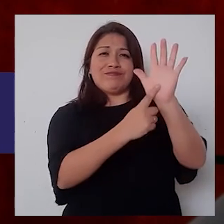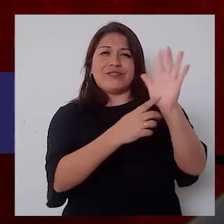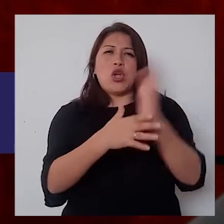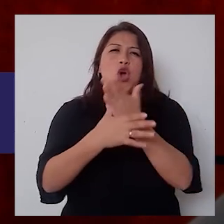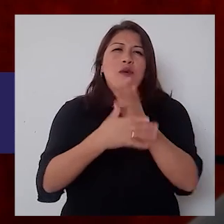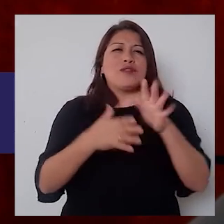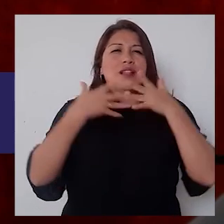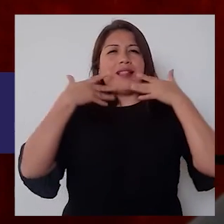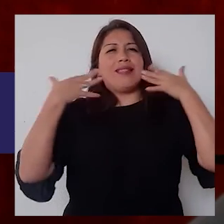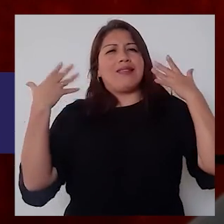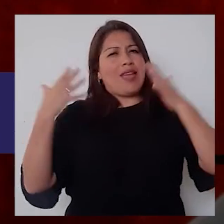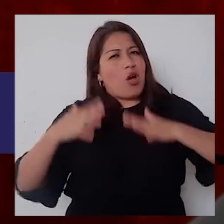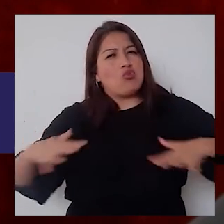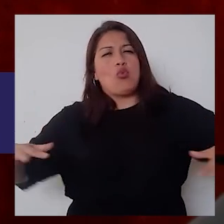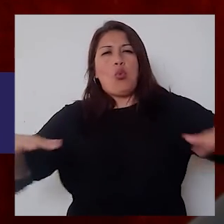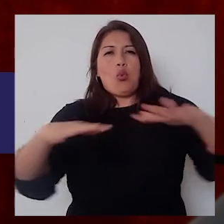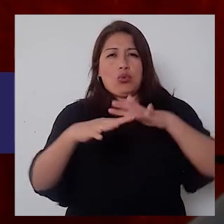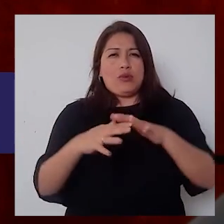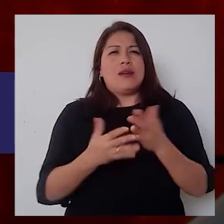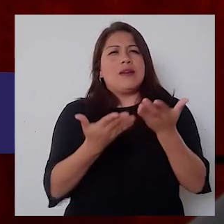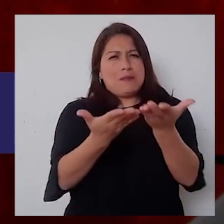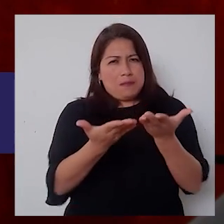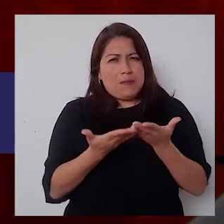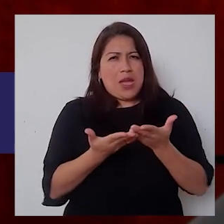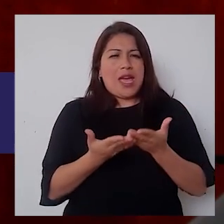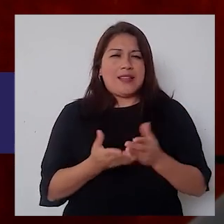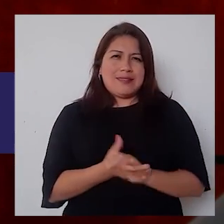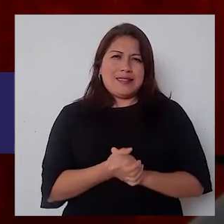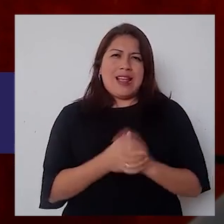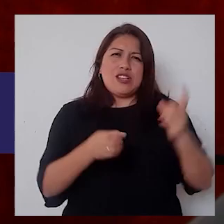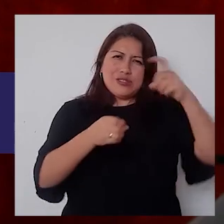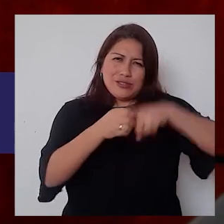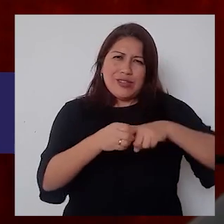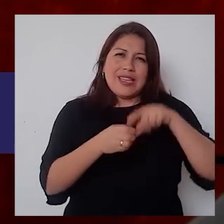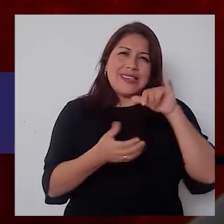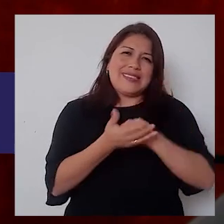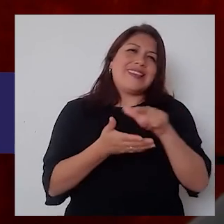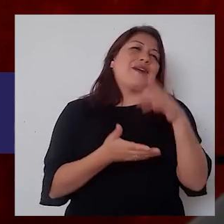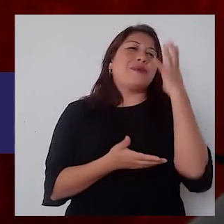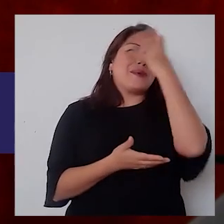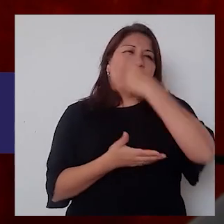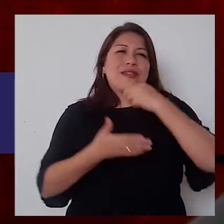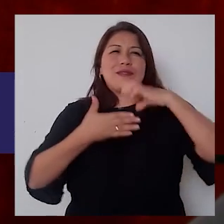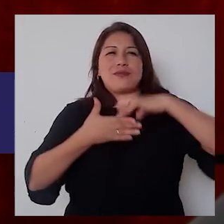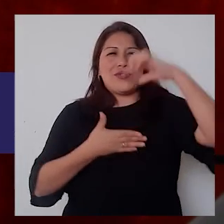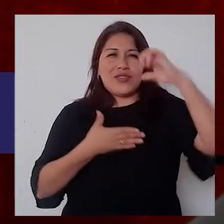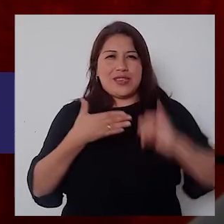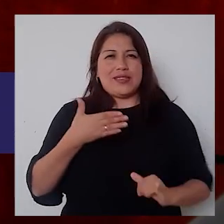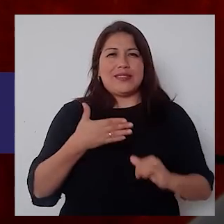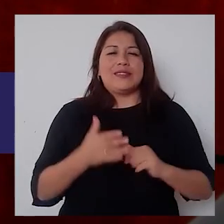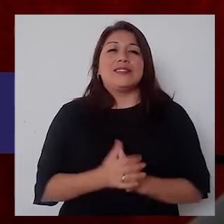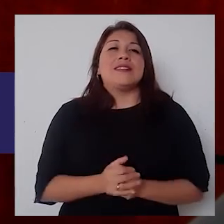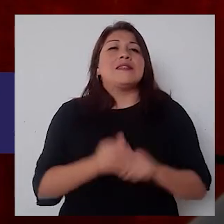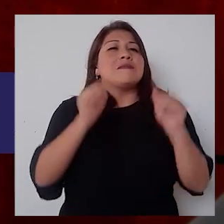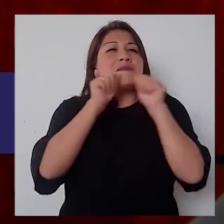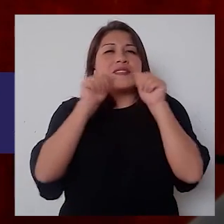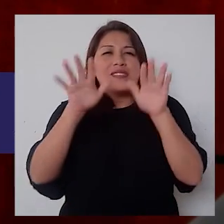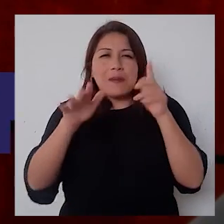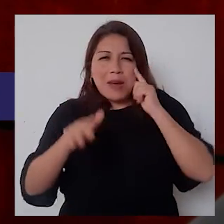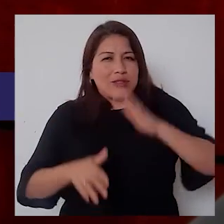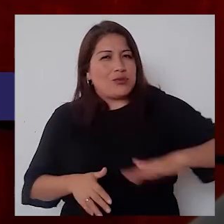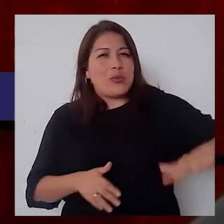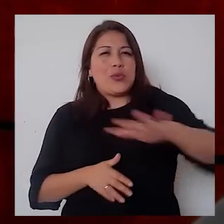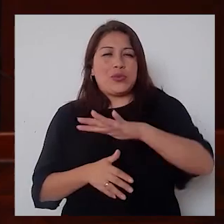alegría y su felicidad entre todos. Los invito a sumarse a este bonito proyecto y bendiciones